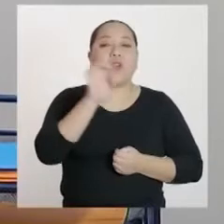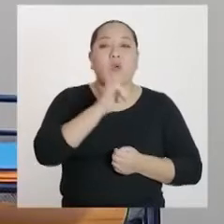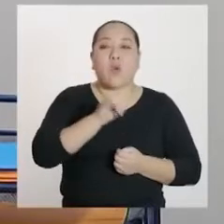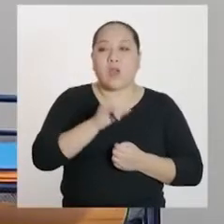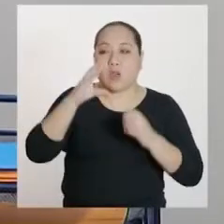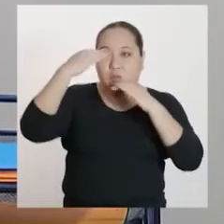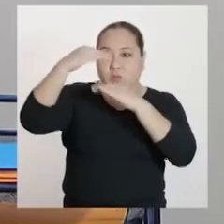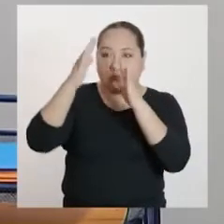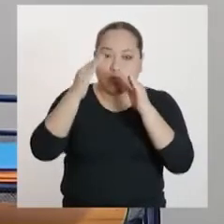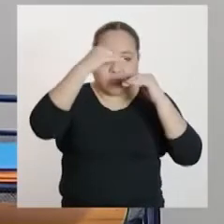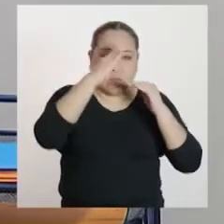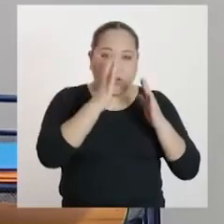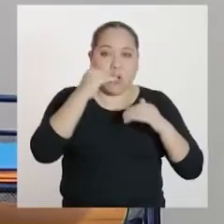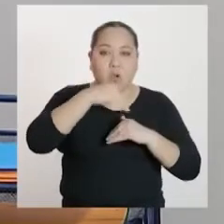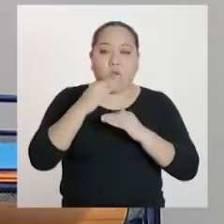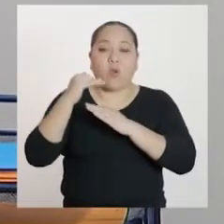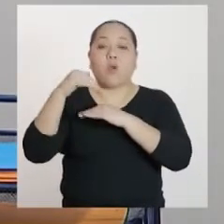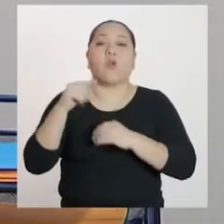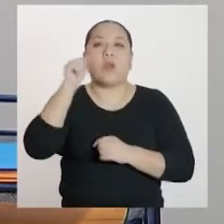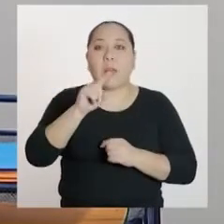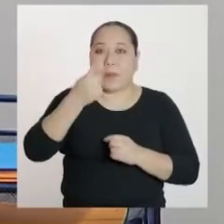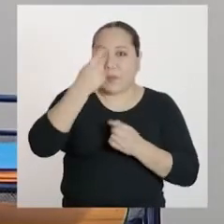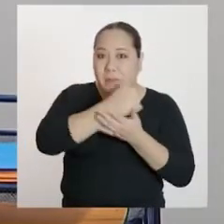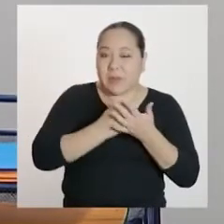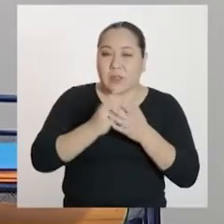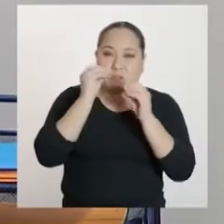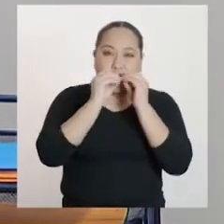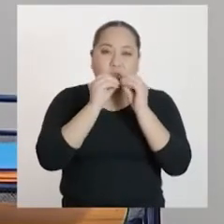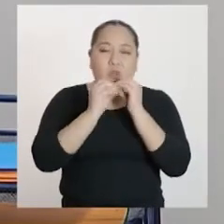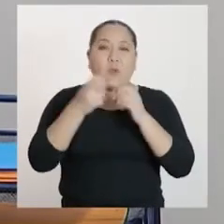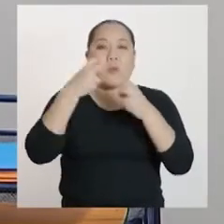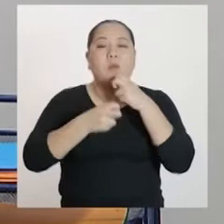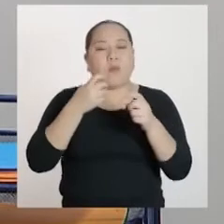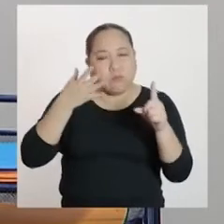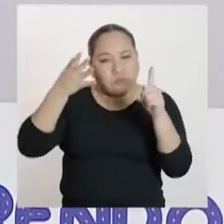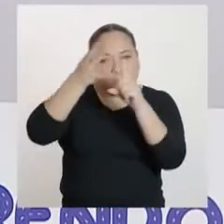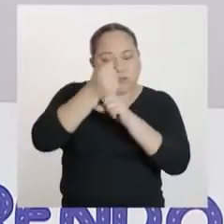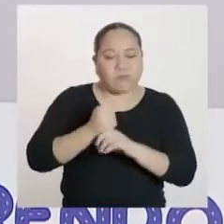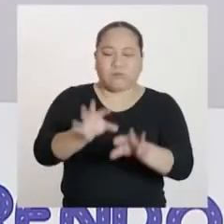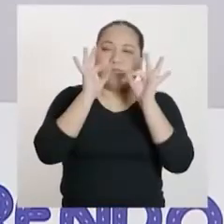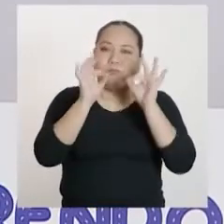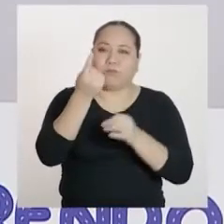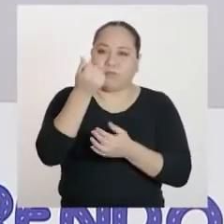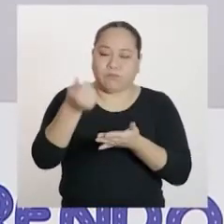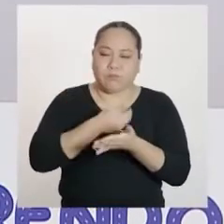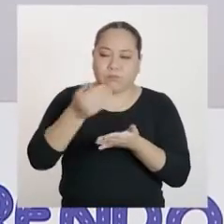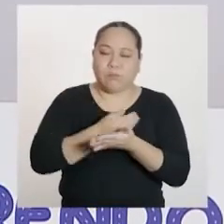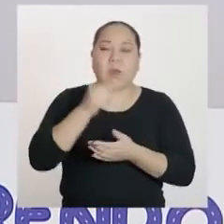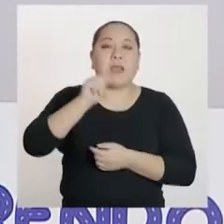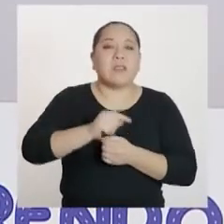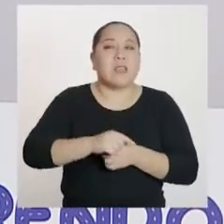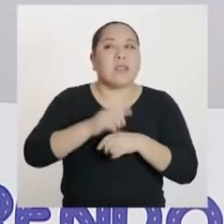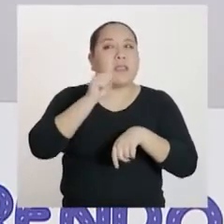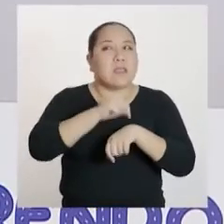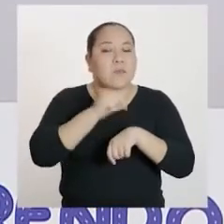En el primer bloque le dimos solución a un problema vinculado a la optimización de ingresos. Es el turno de solucionar un